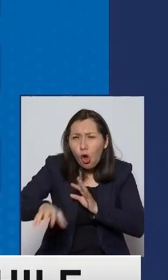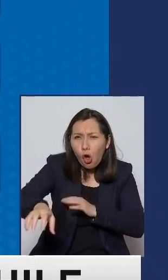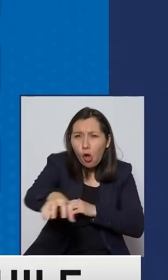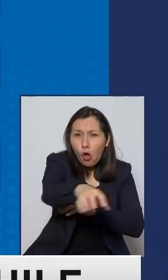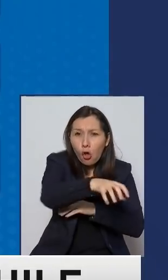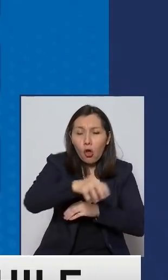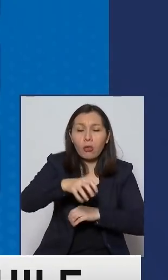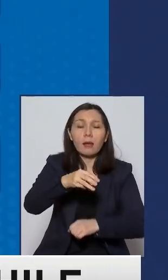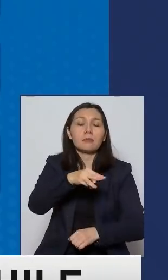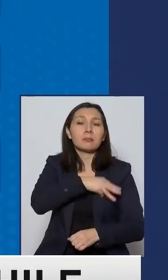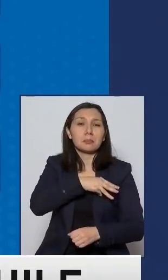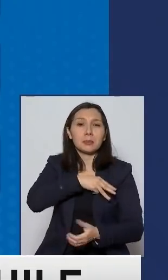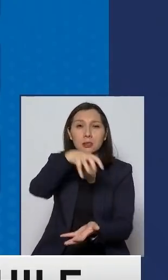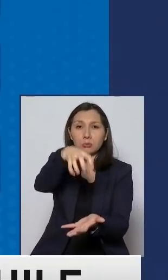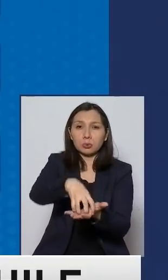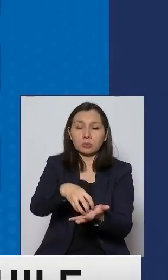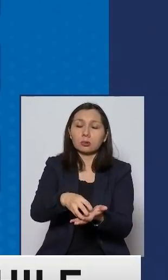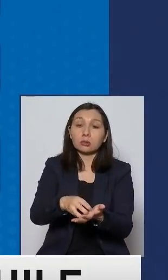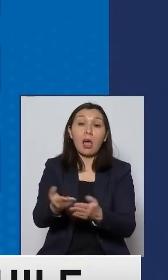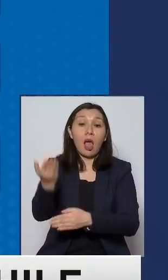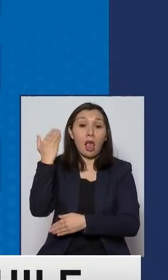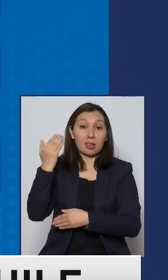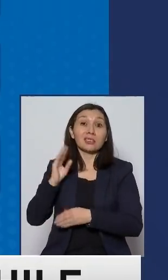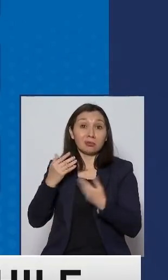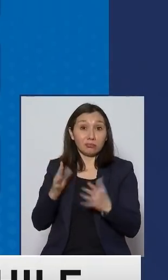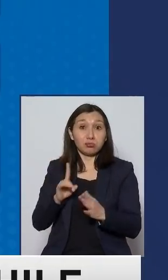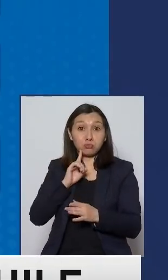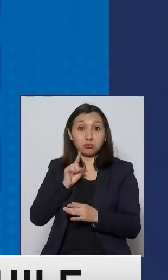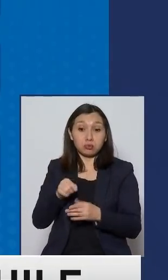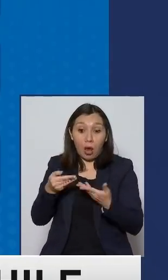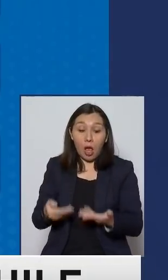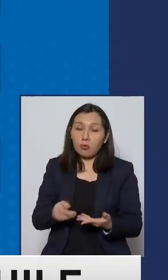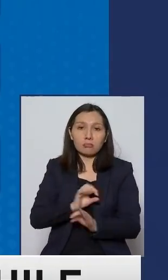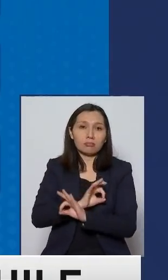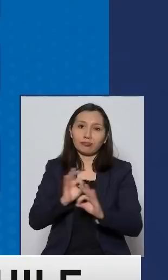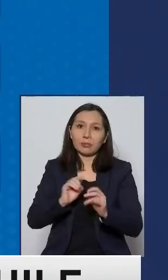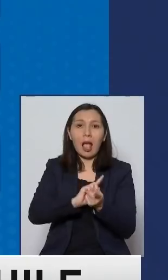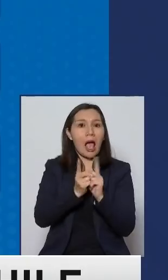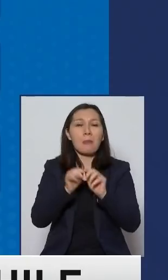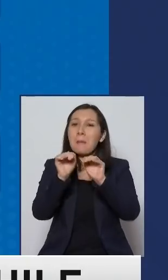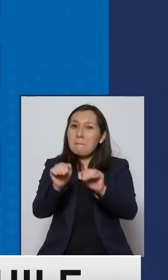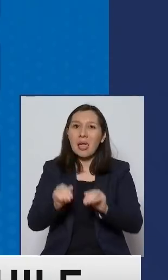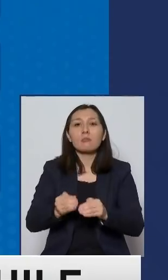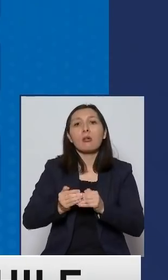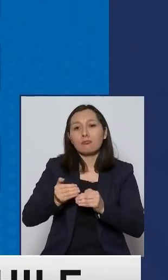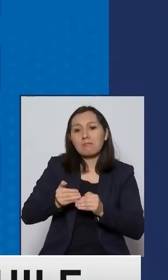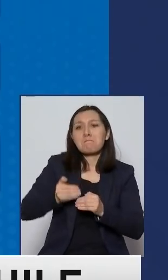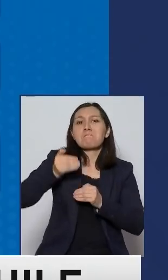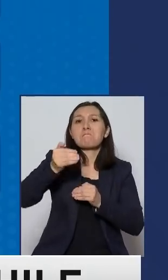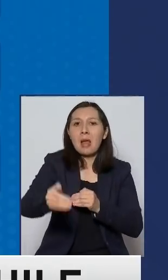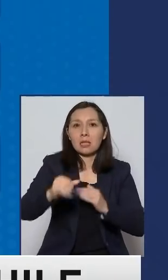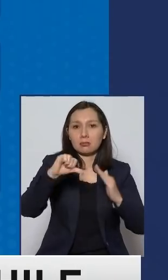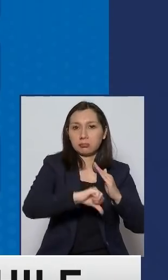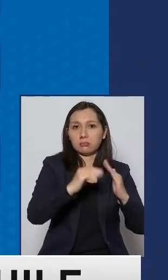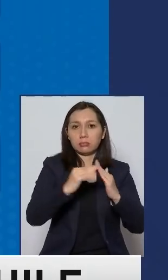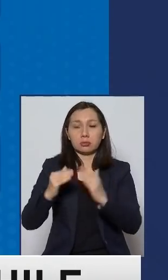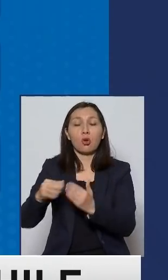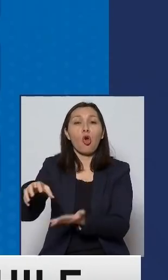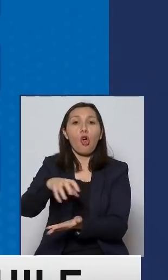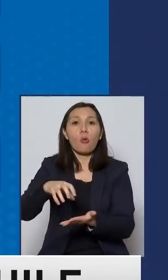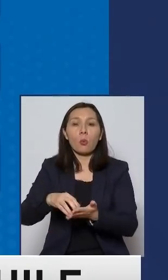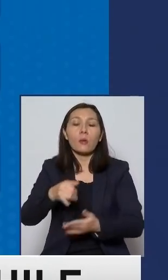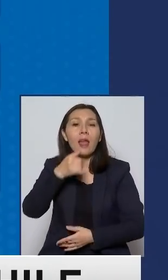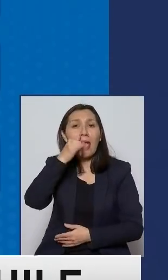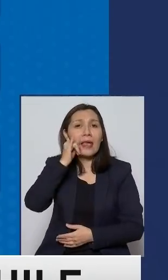metropolitana que ya estaban en cuarentena hasta hoy no hay ningún cambio mantiene cuarentena las comunas de